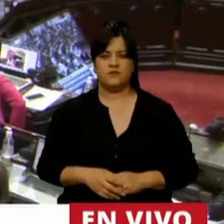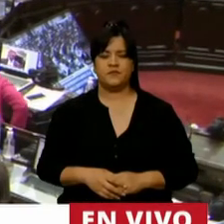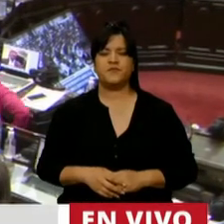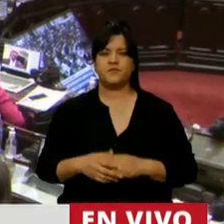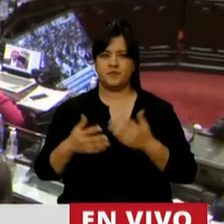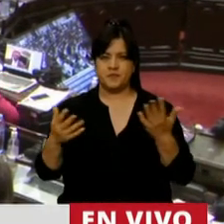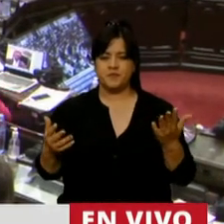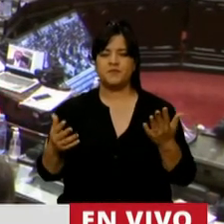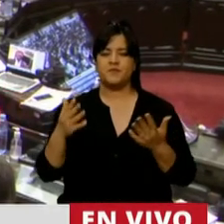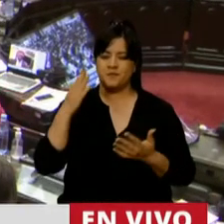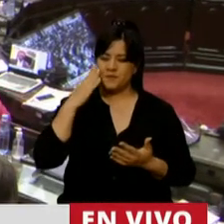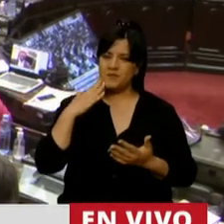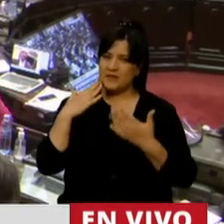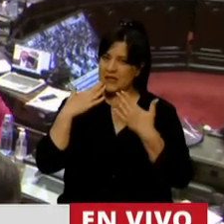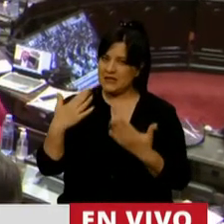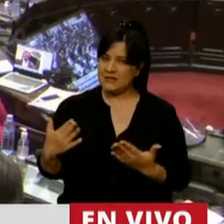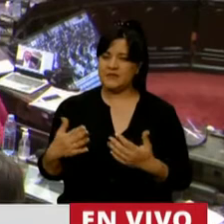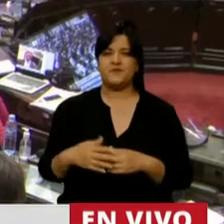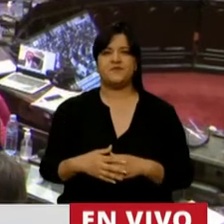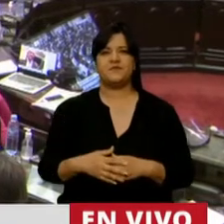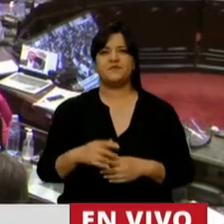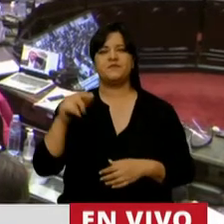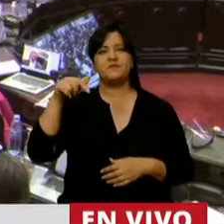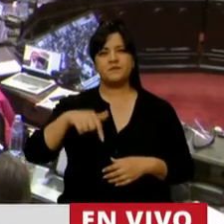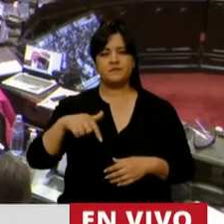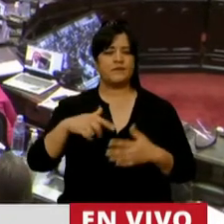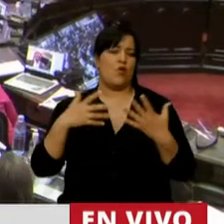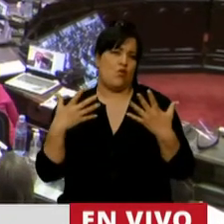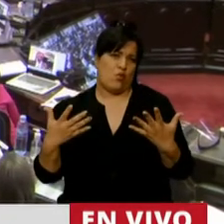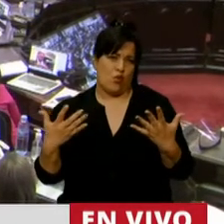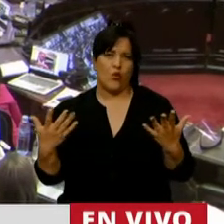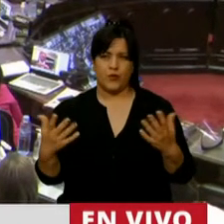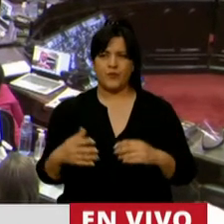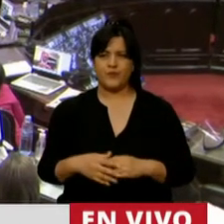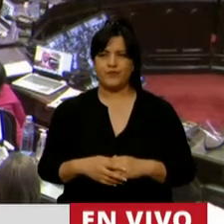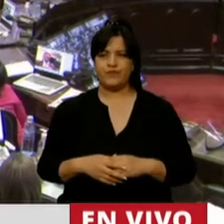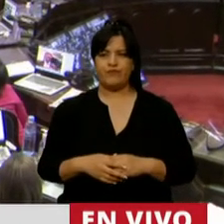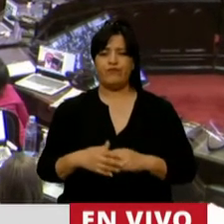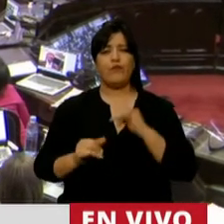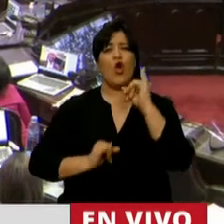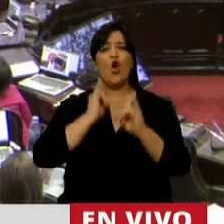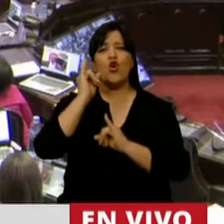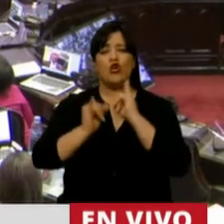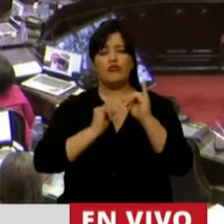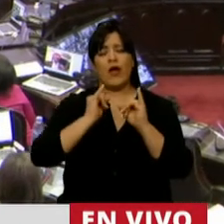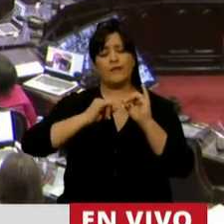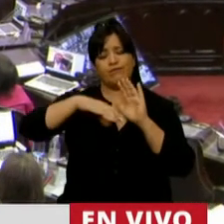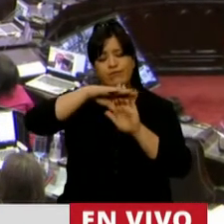Bien, muy amable. Bueno, lógicamente que hacer una caracterización de